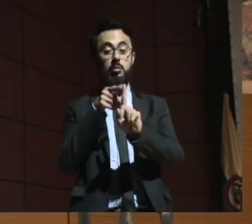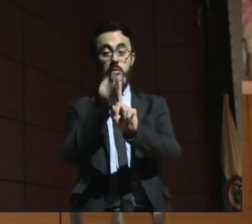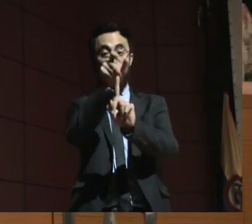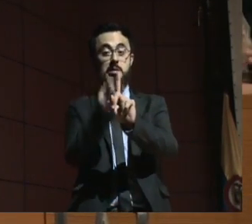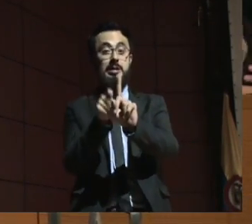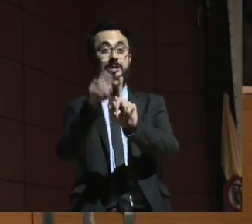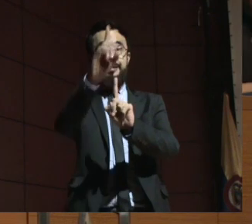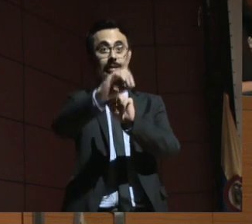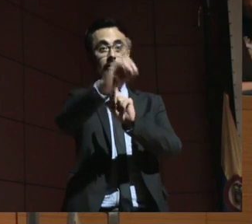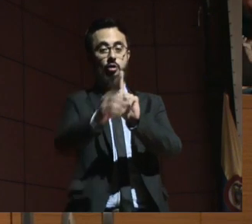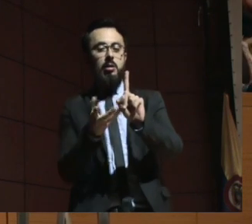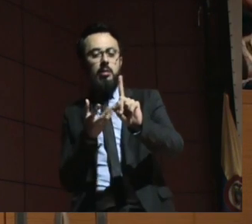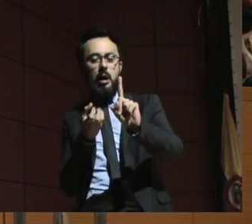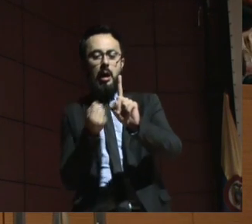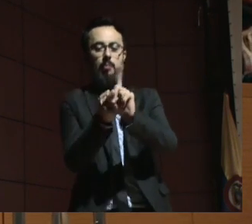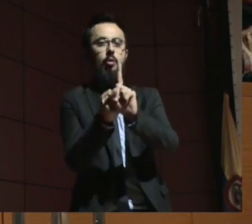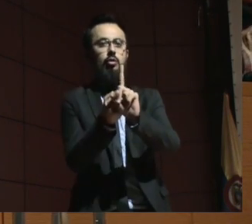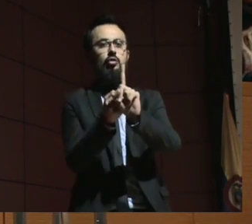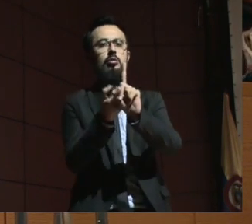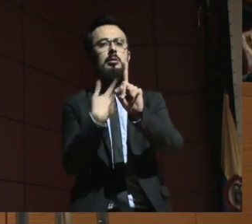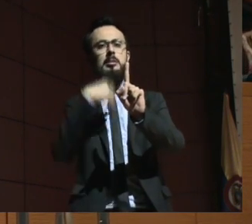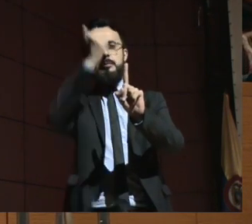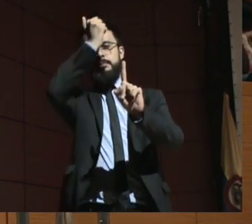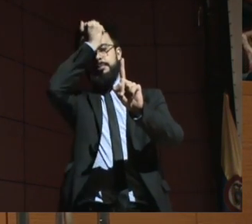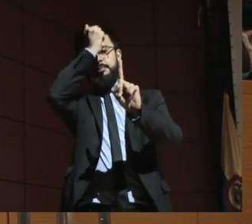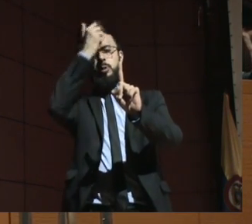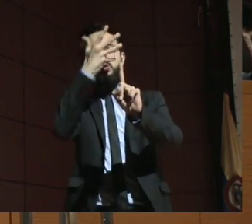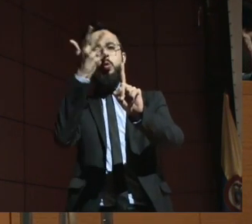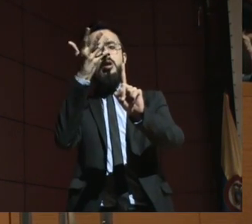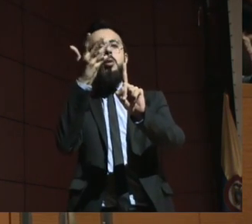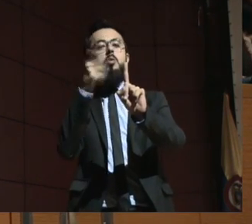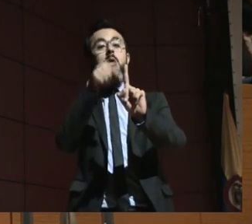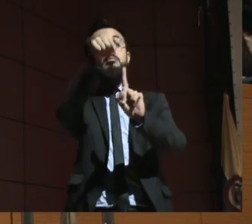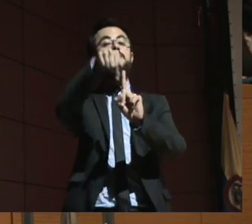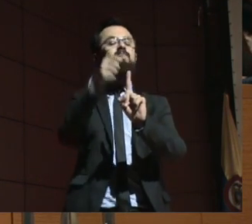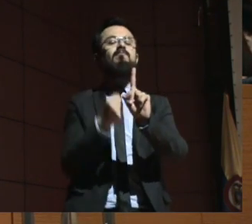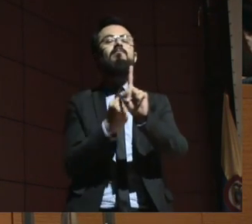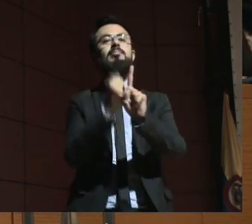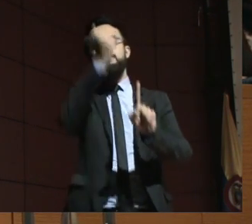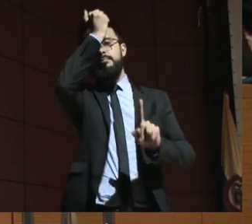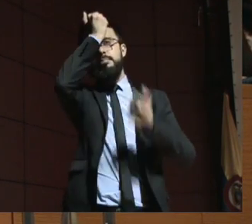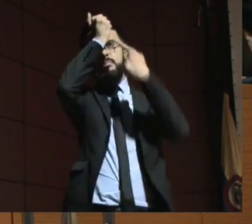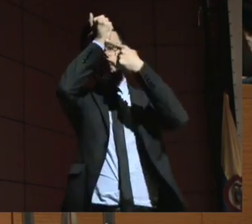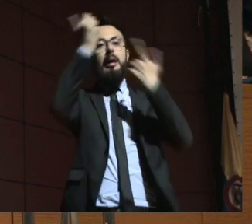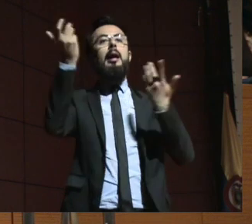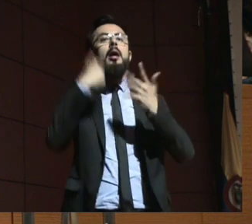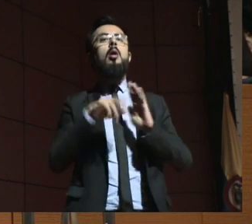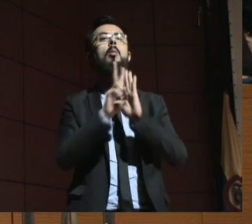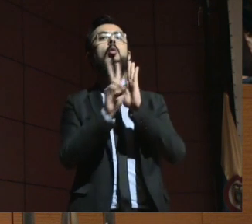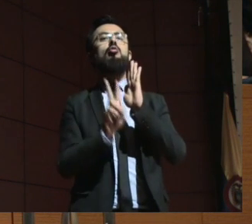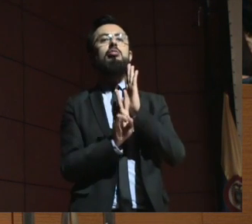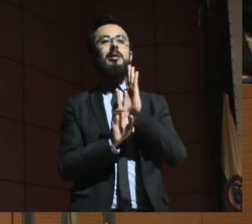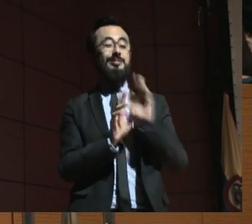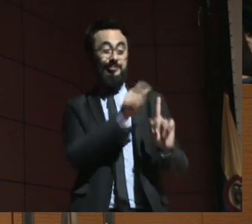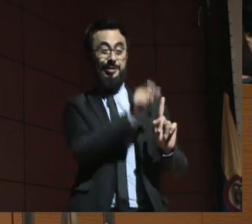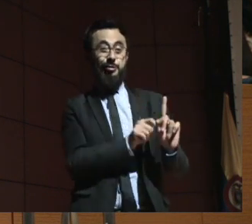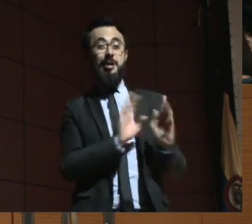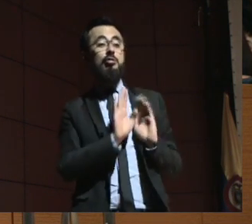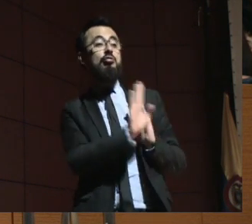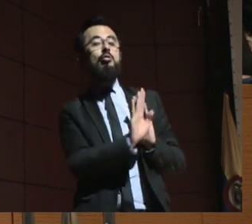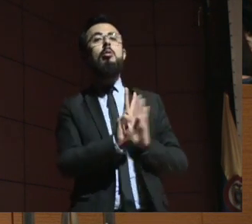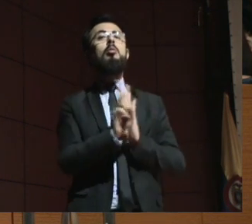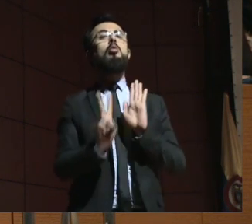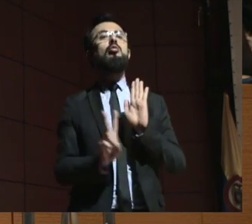son dos conceptos, es la voluntad y las preferencias de la persona. La voluntad y las preferencias de la persona es lo que debe